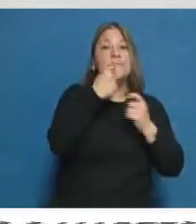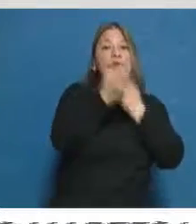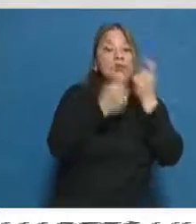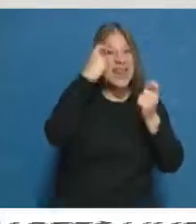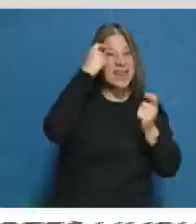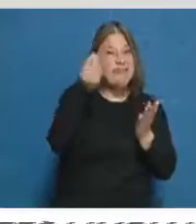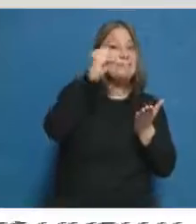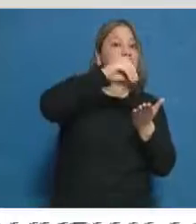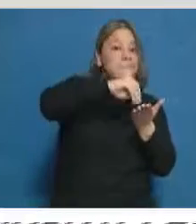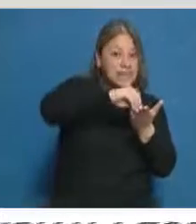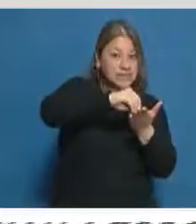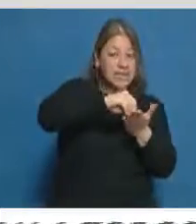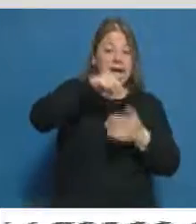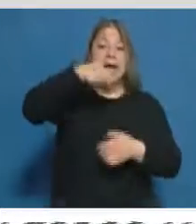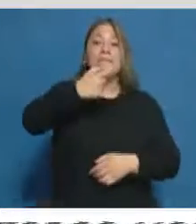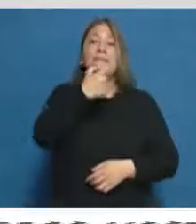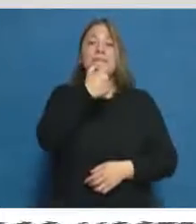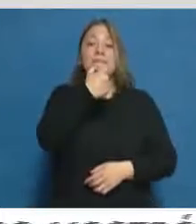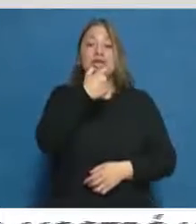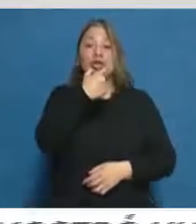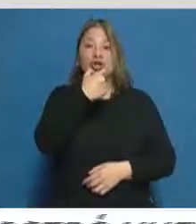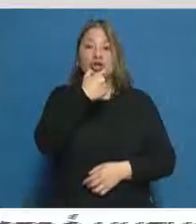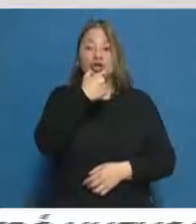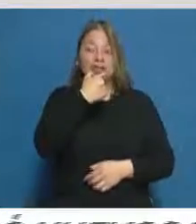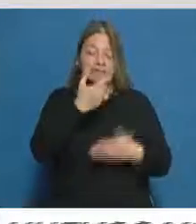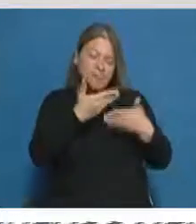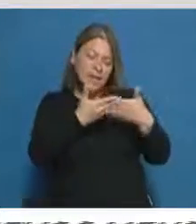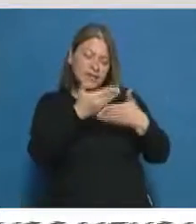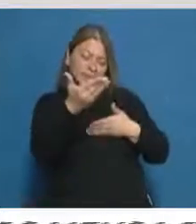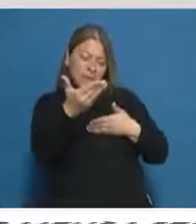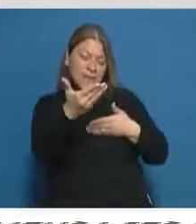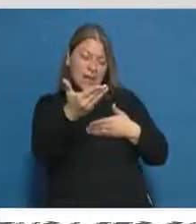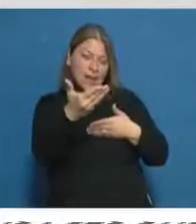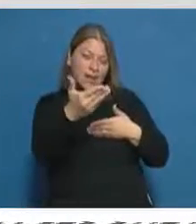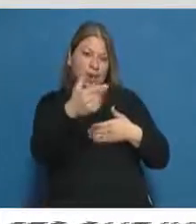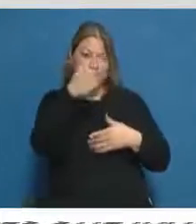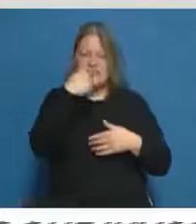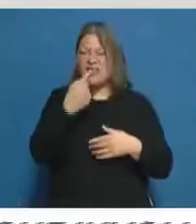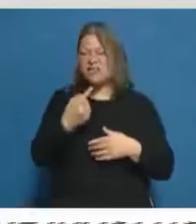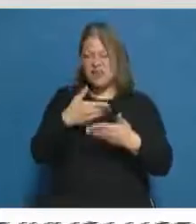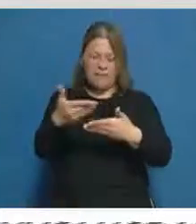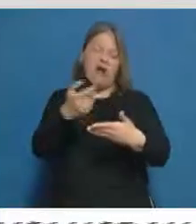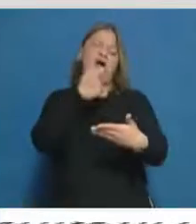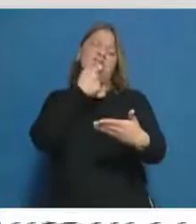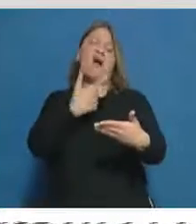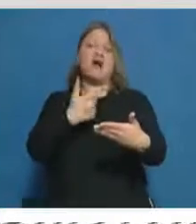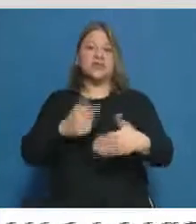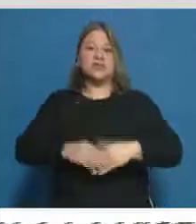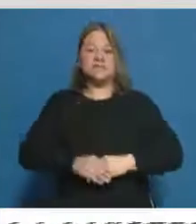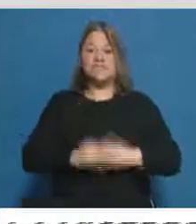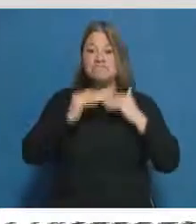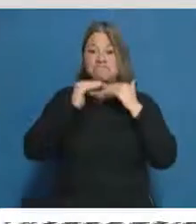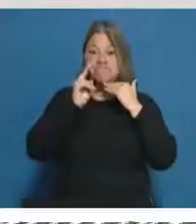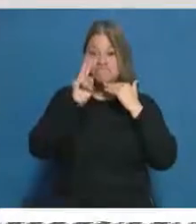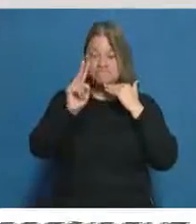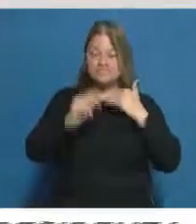provincia, los exámenes a la percepción de los conductores son sencillos. Si te parece, escuchamos lo que